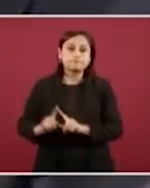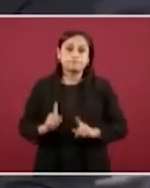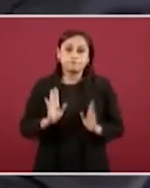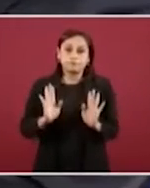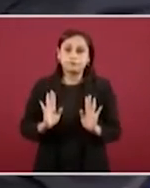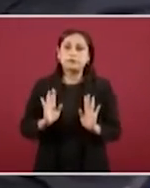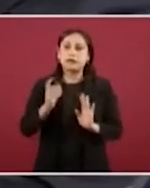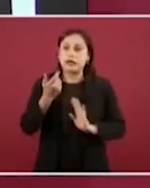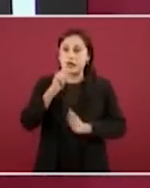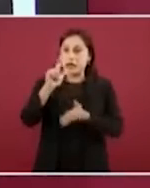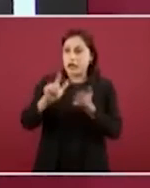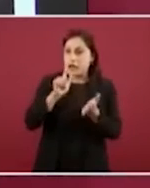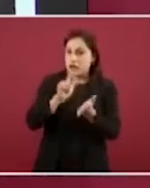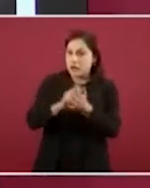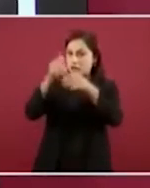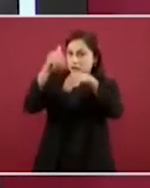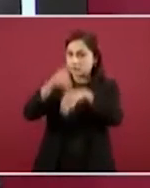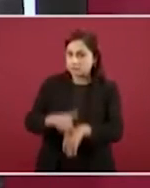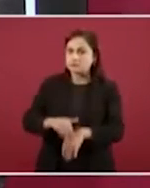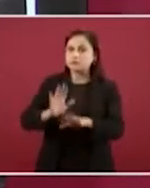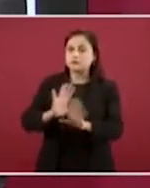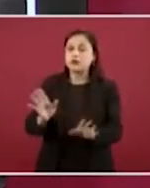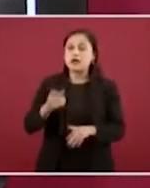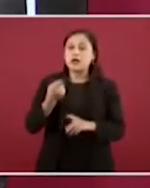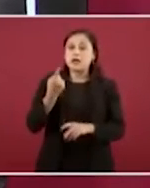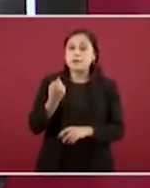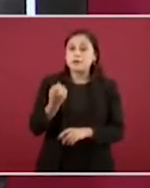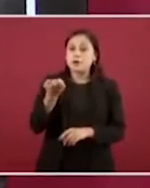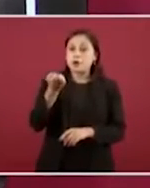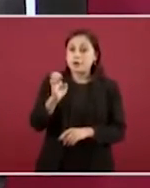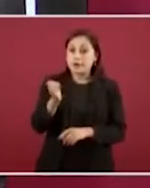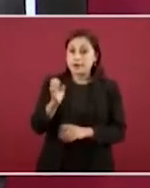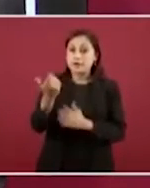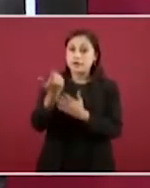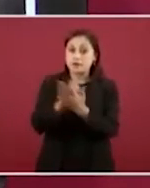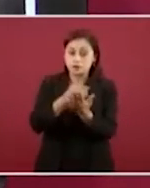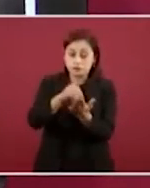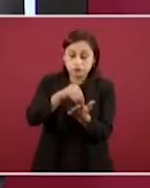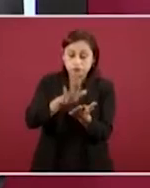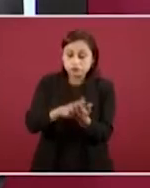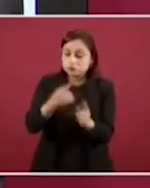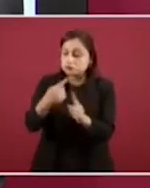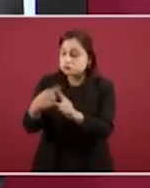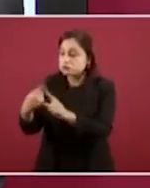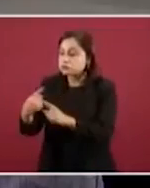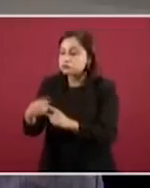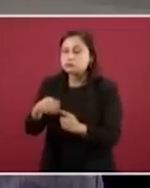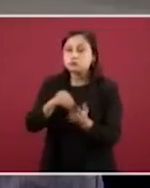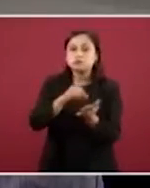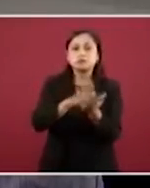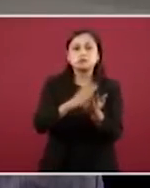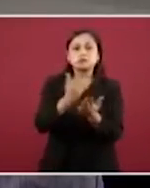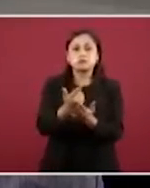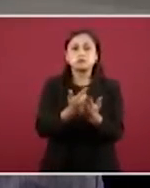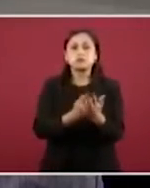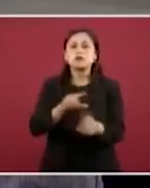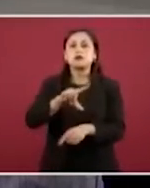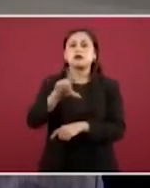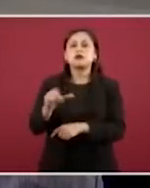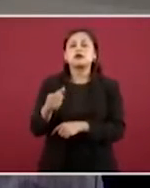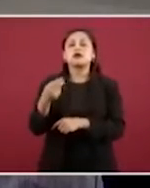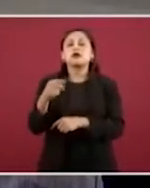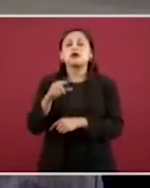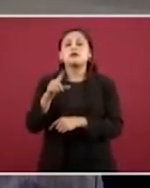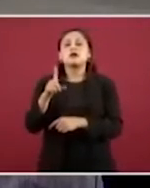obligatorio. El 1 de enero inició el registro y el 2 de julio se publicaron también en el Diario Oficial de la